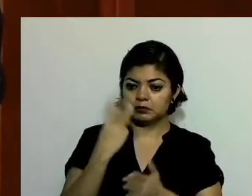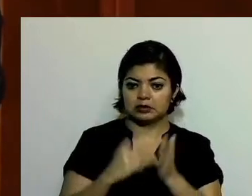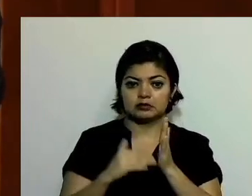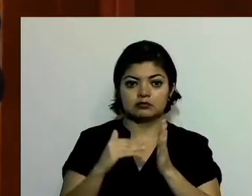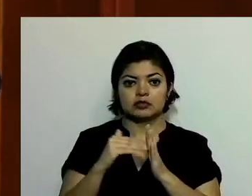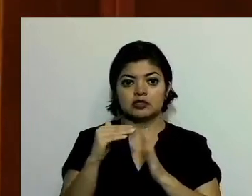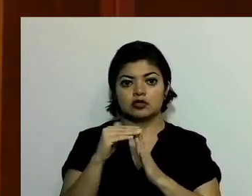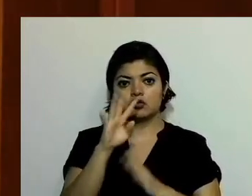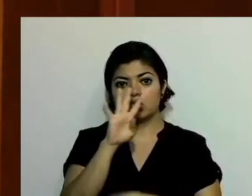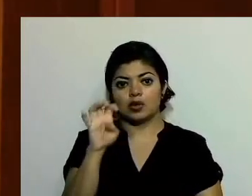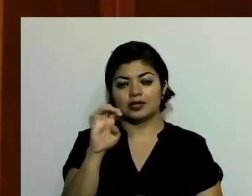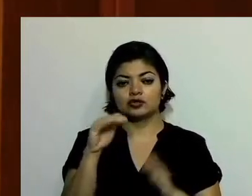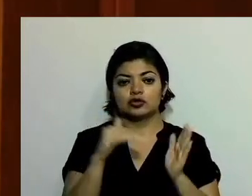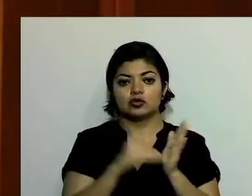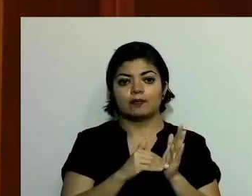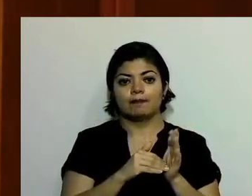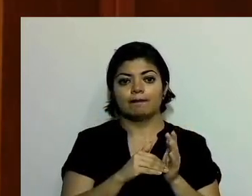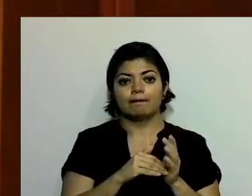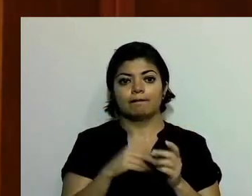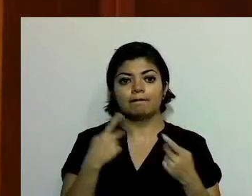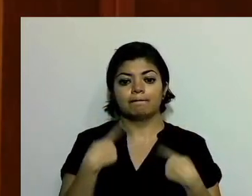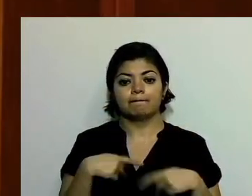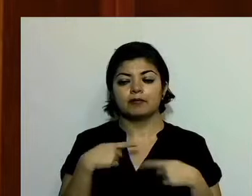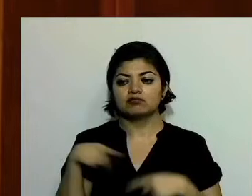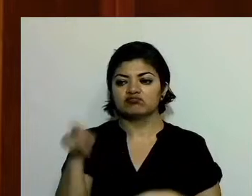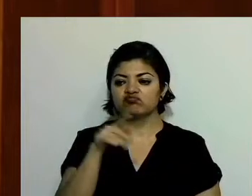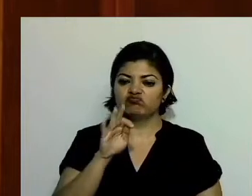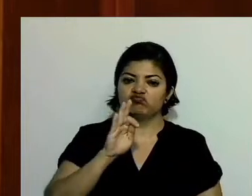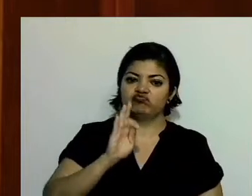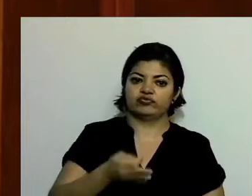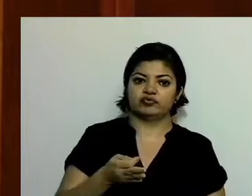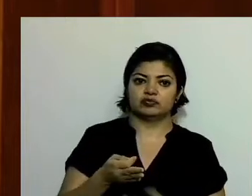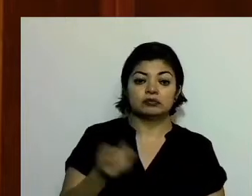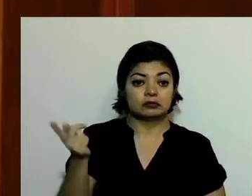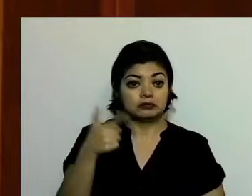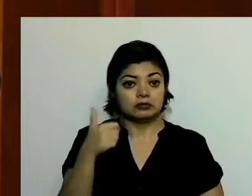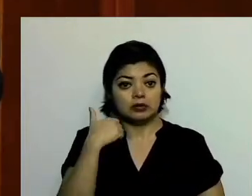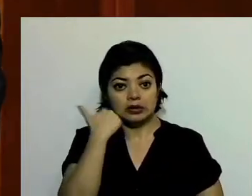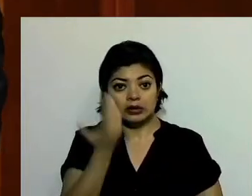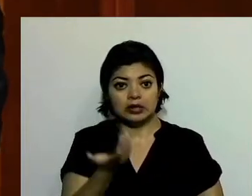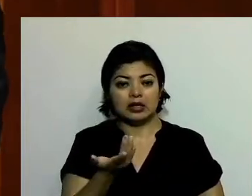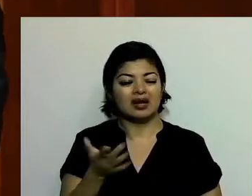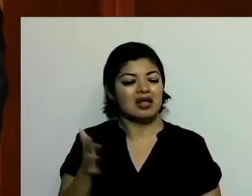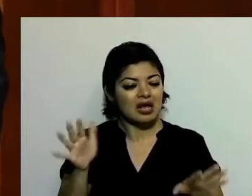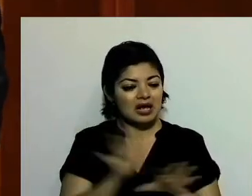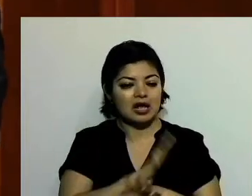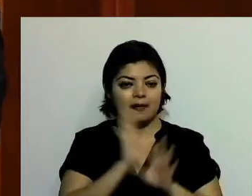cuatrocientos mil voluntades que dicen queremos un cambio.